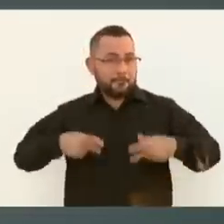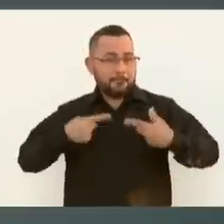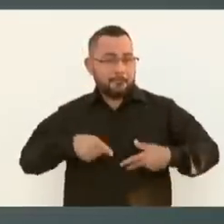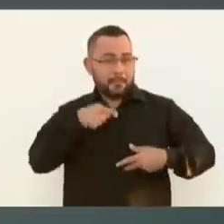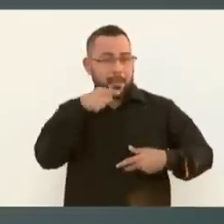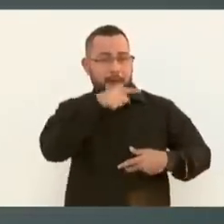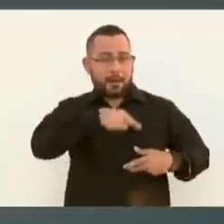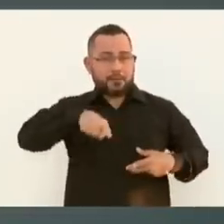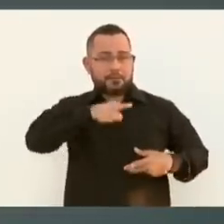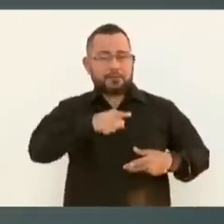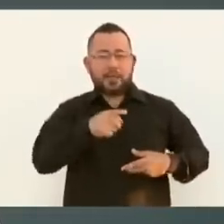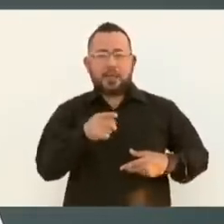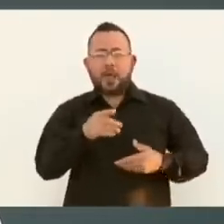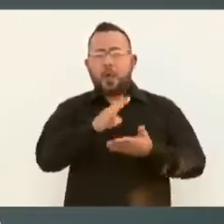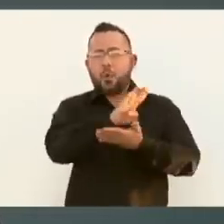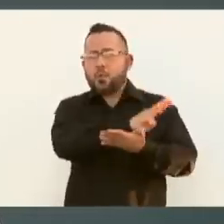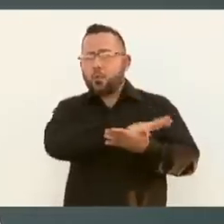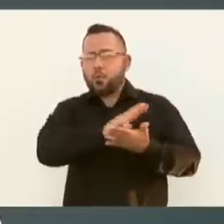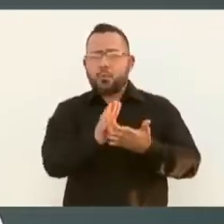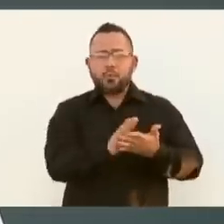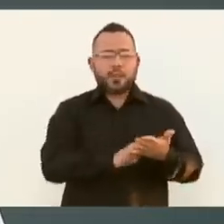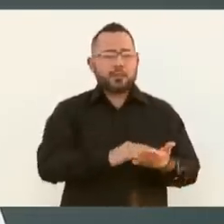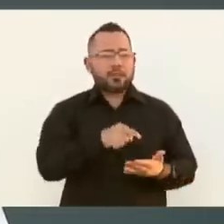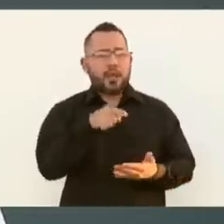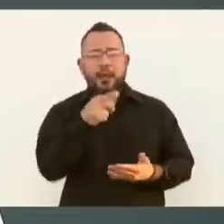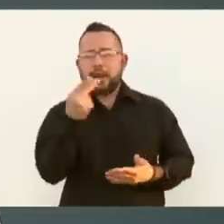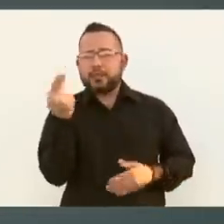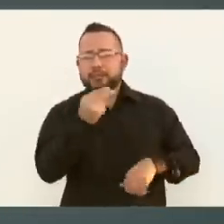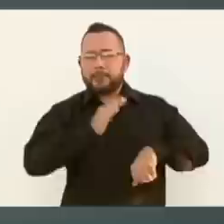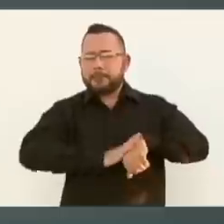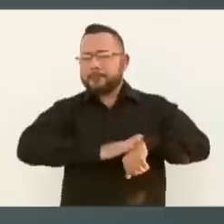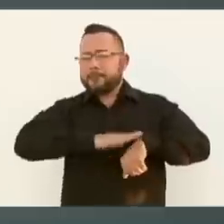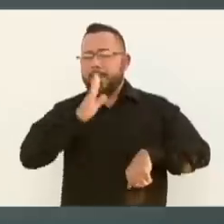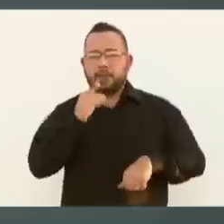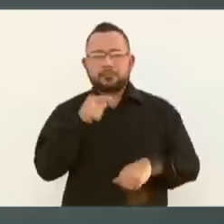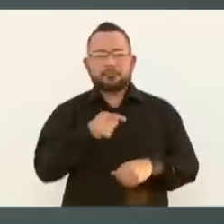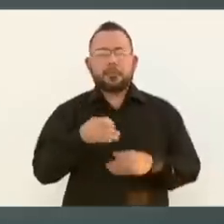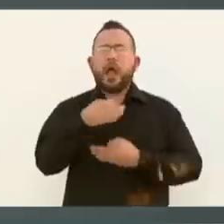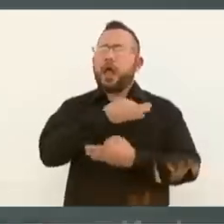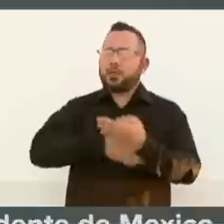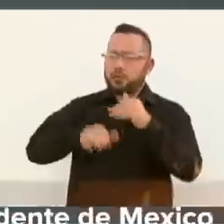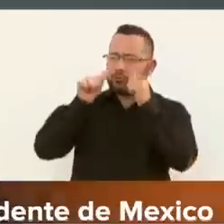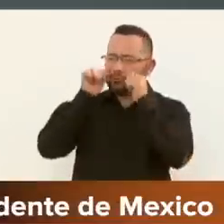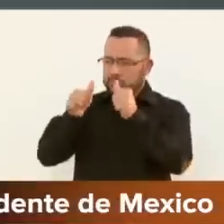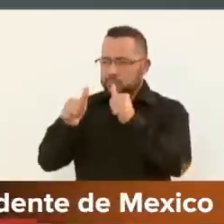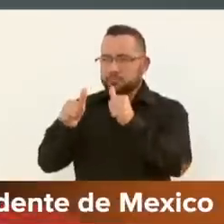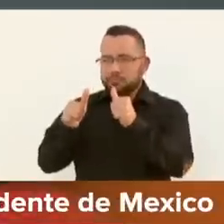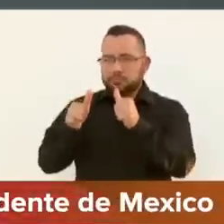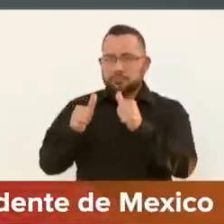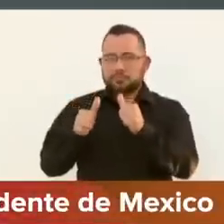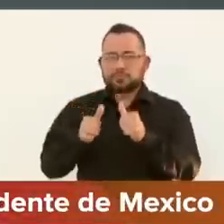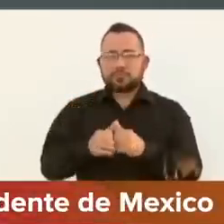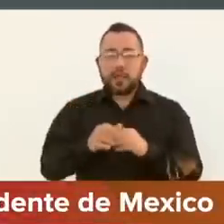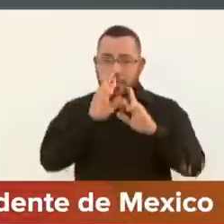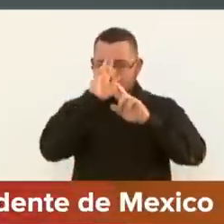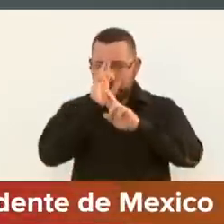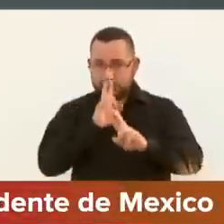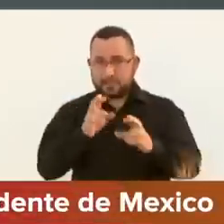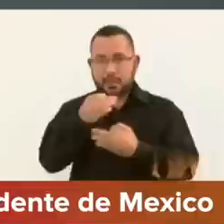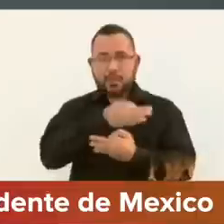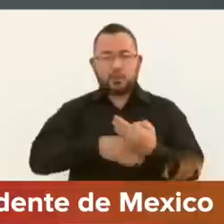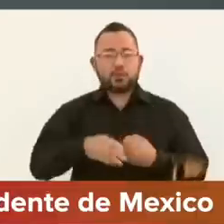en los más necesitados, hay que atender a todos, hay que escuchar a todos, respetar a todos,